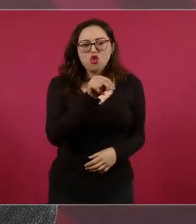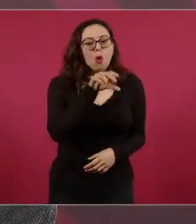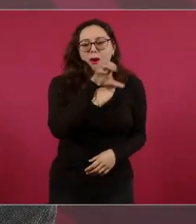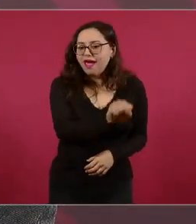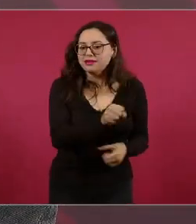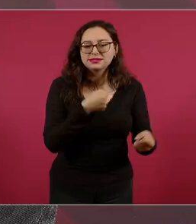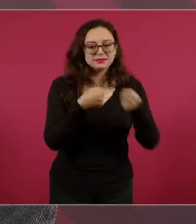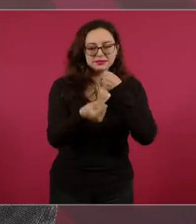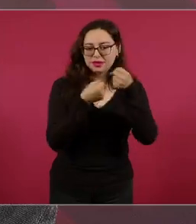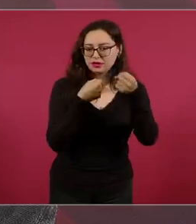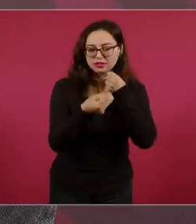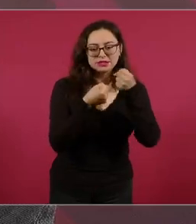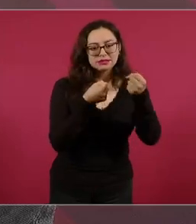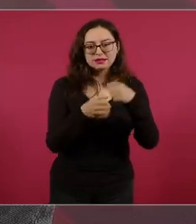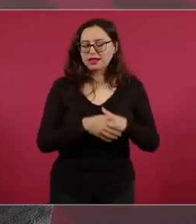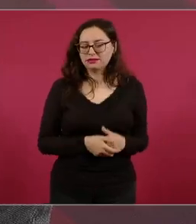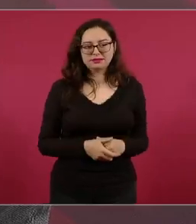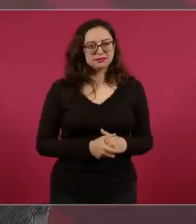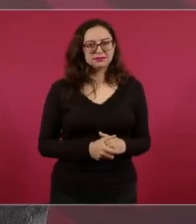tan noble